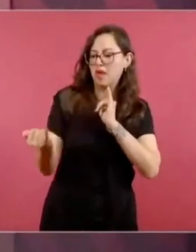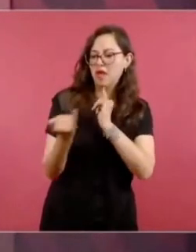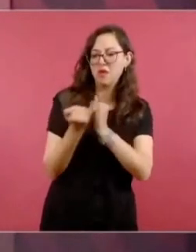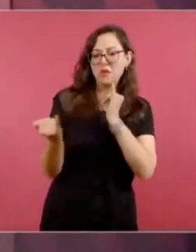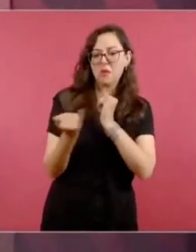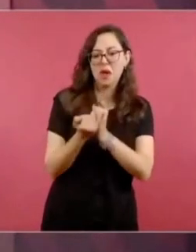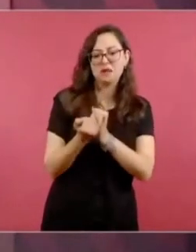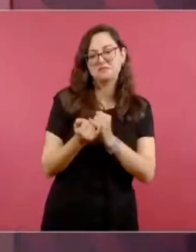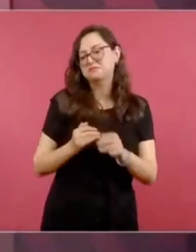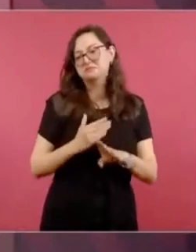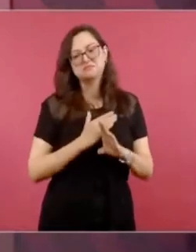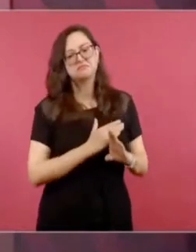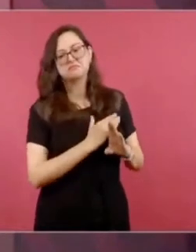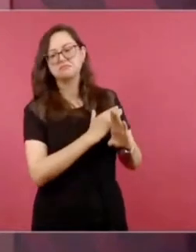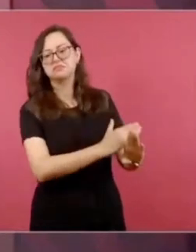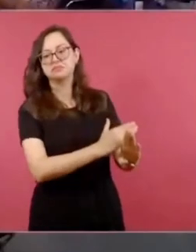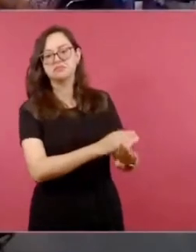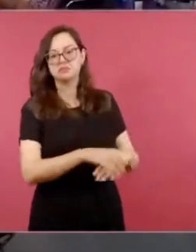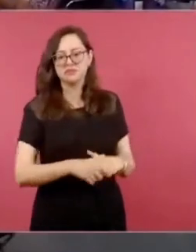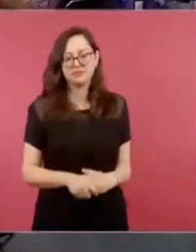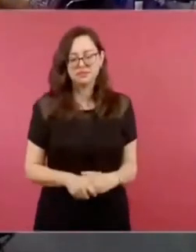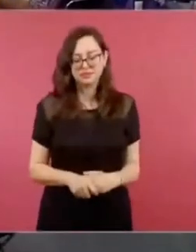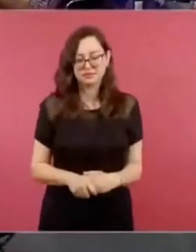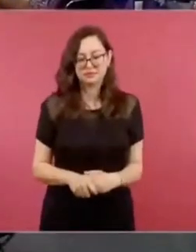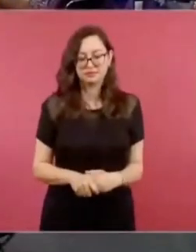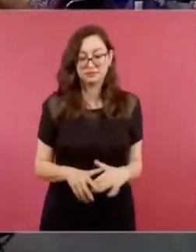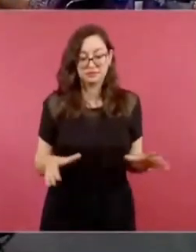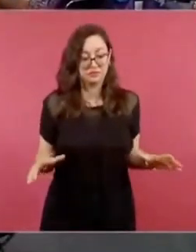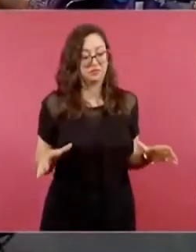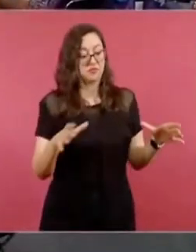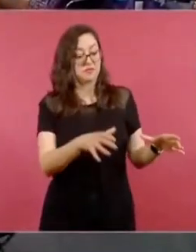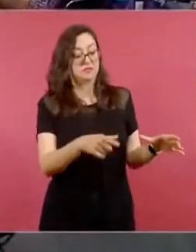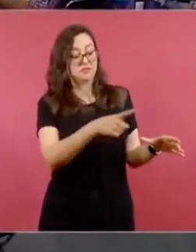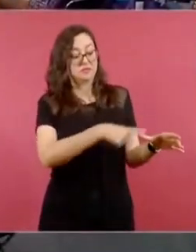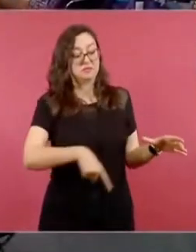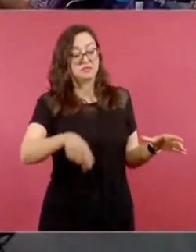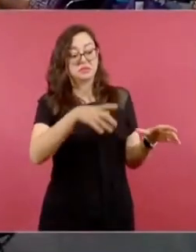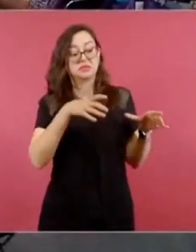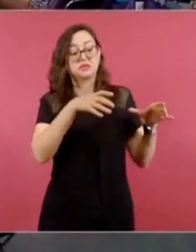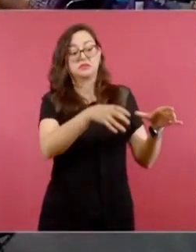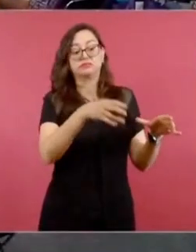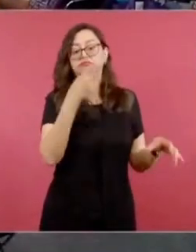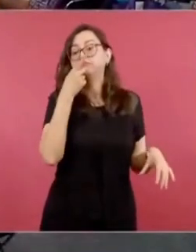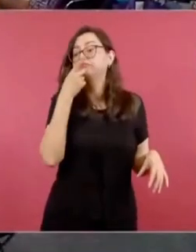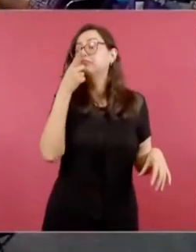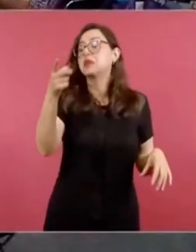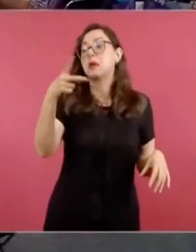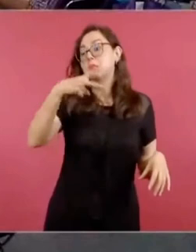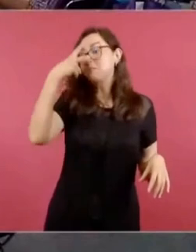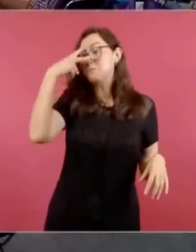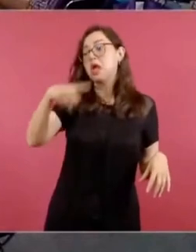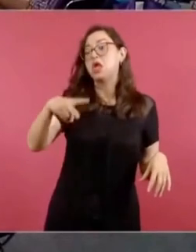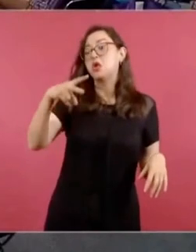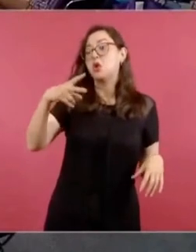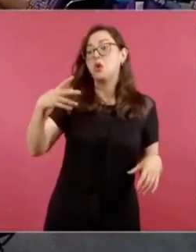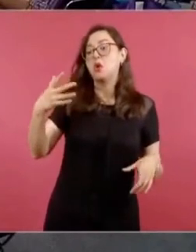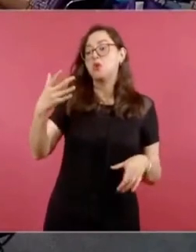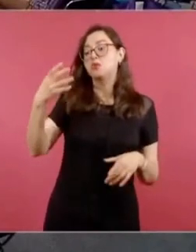Bueno, se llegó a decir que la corrupción era parte de la cultura del pueblo de México,